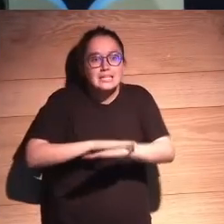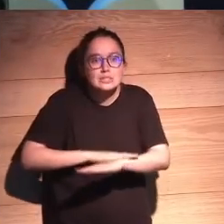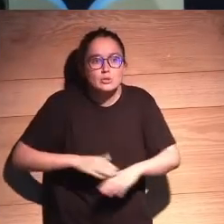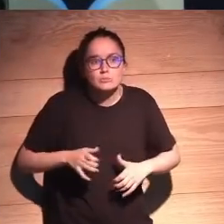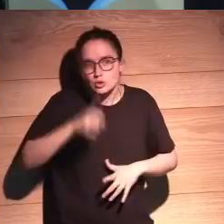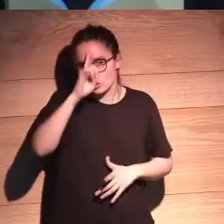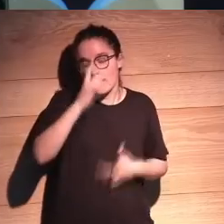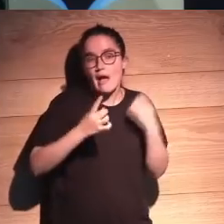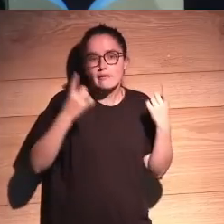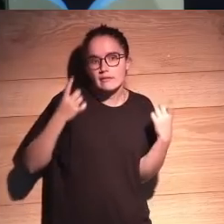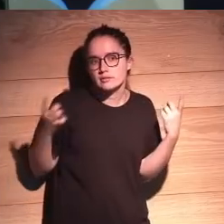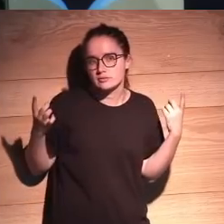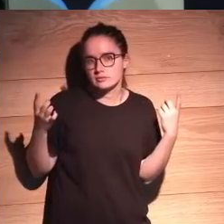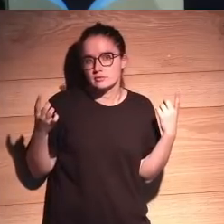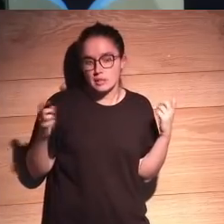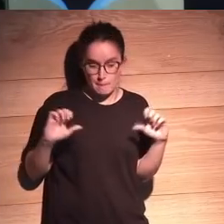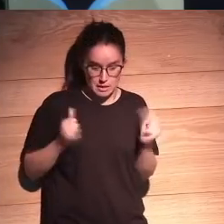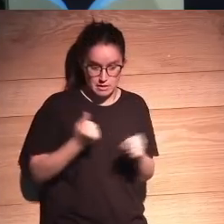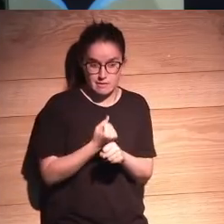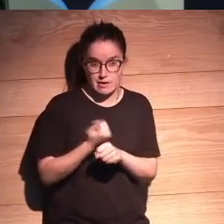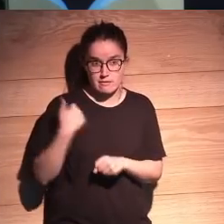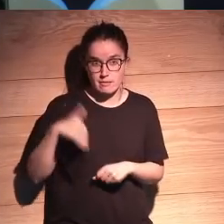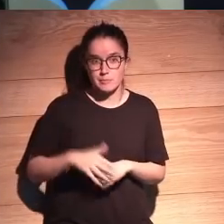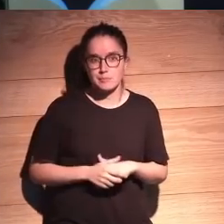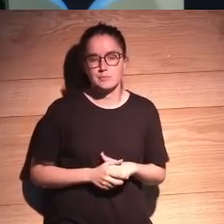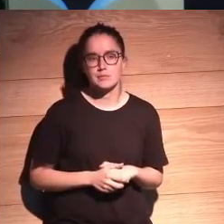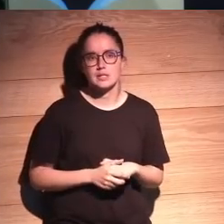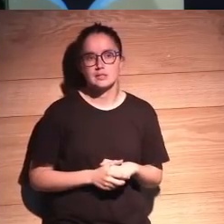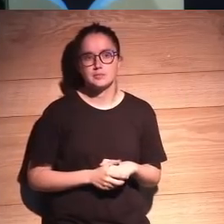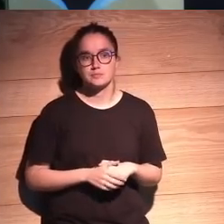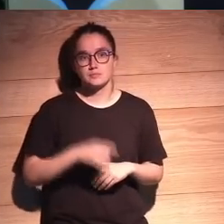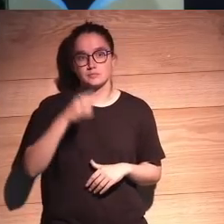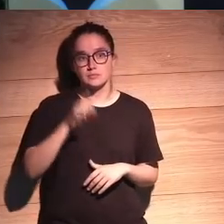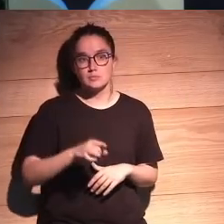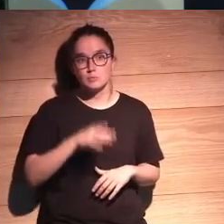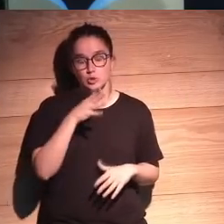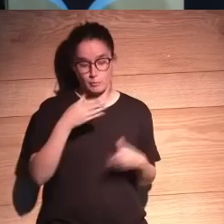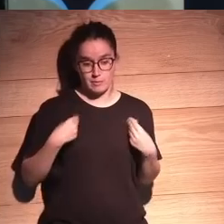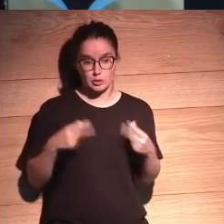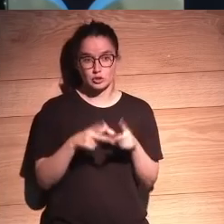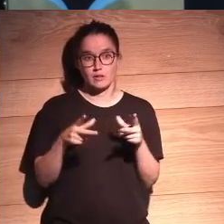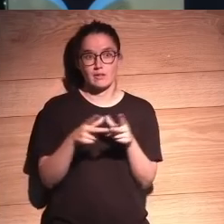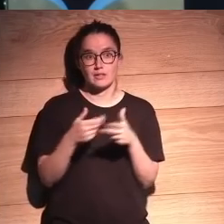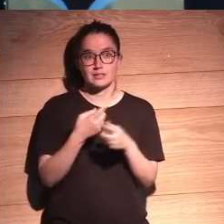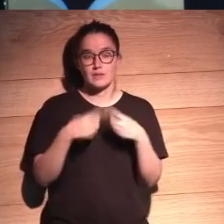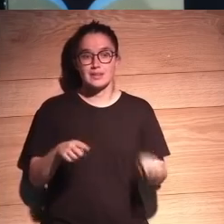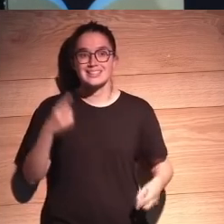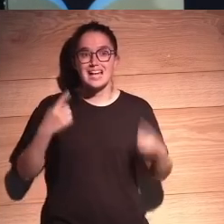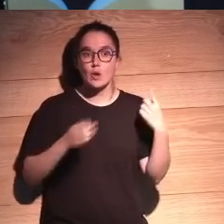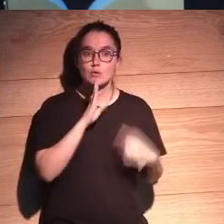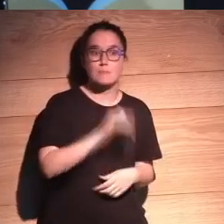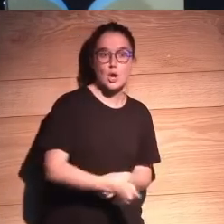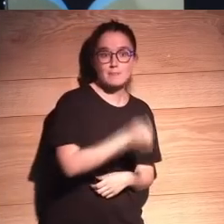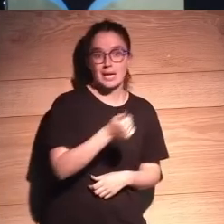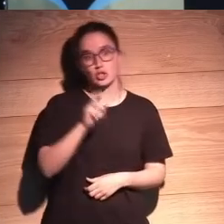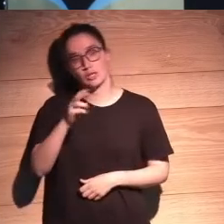alguien y que que se ponga en marcha ya también eso hace que vivamos en sociedades diferentes ¿no? que algunas molen